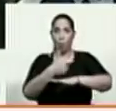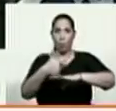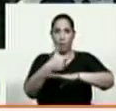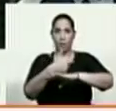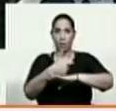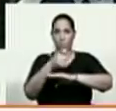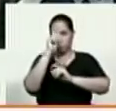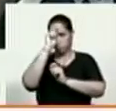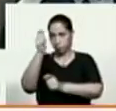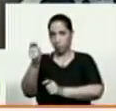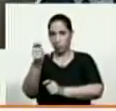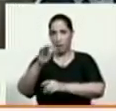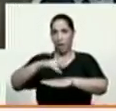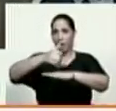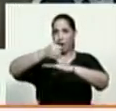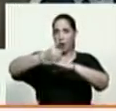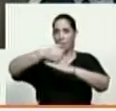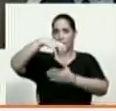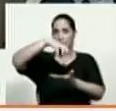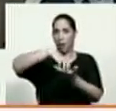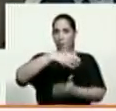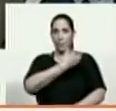el Ejecutivo de Nicolás Maduro Moro